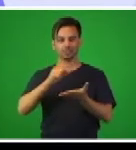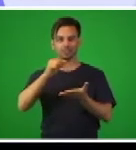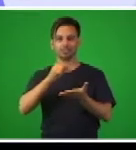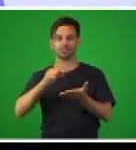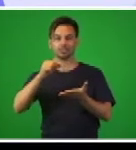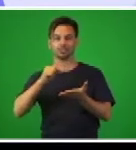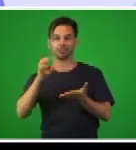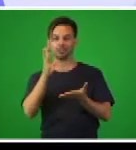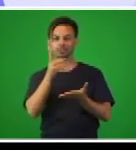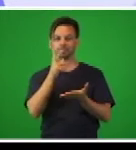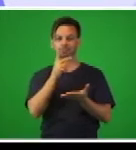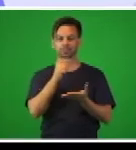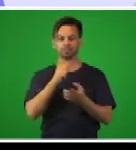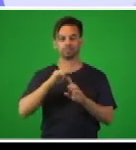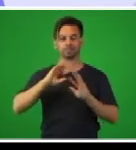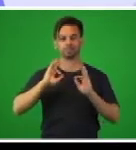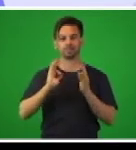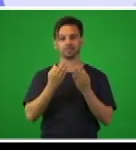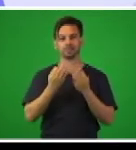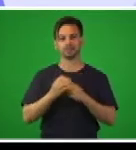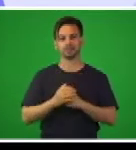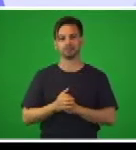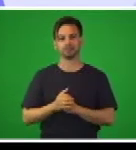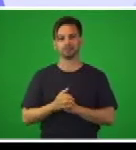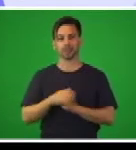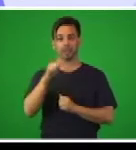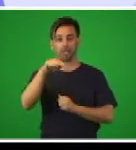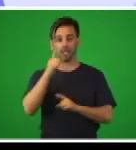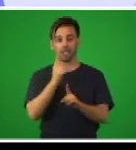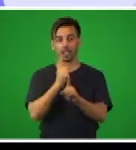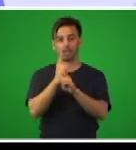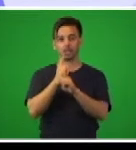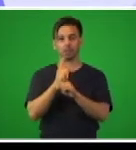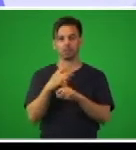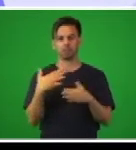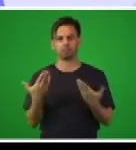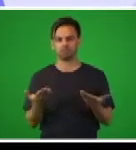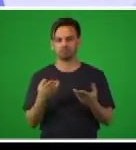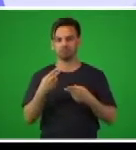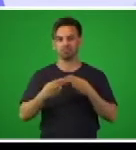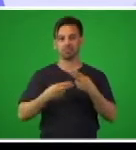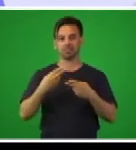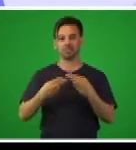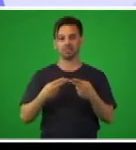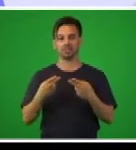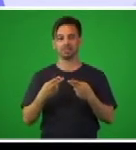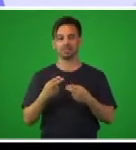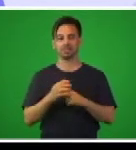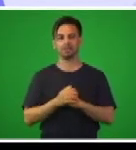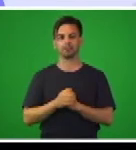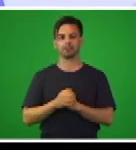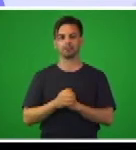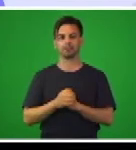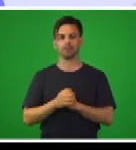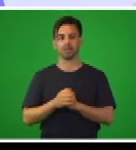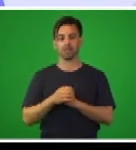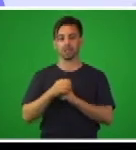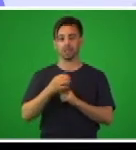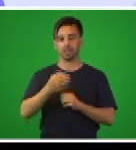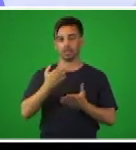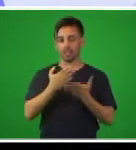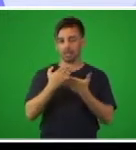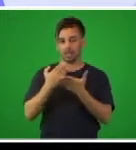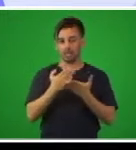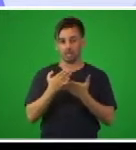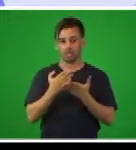poder escribir con una buena letra. Pues en este encuentro vamos a estar compartiendo, y vuelvo a repetirlo, contenidos de la